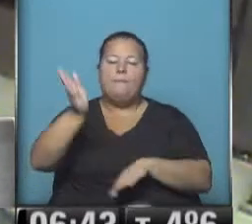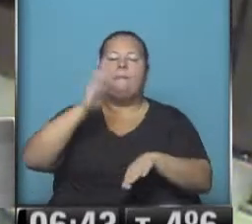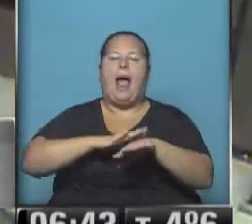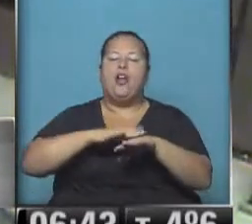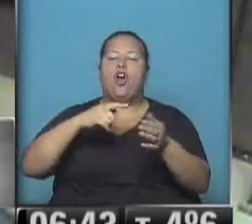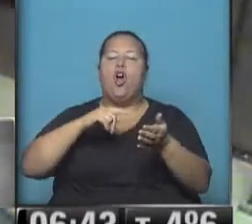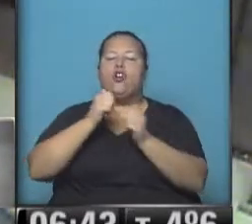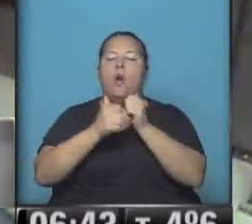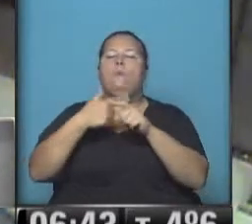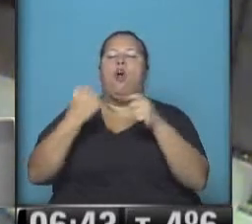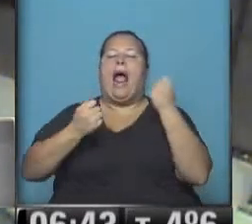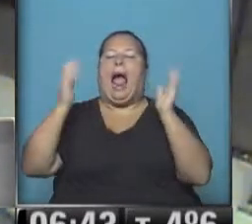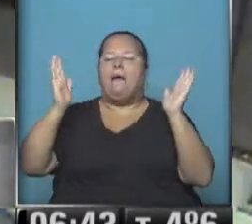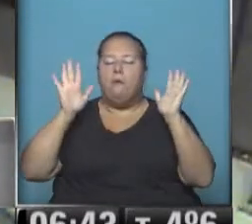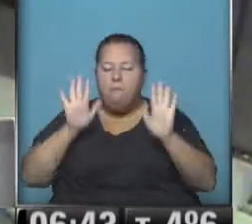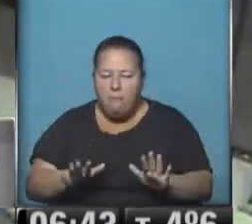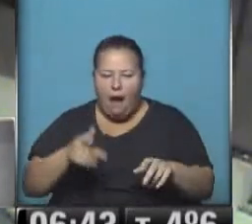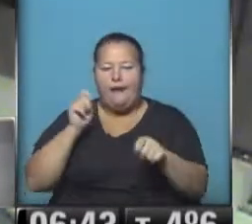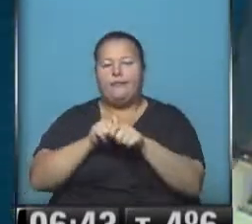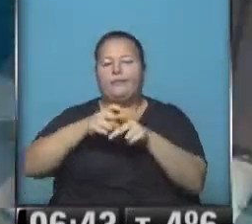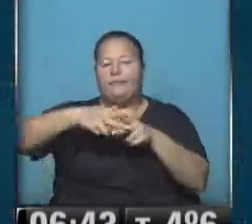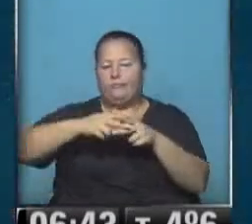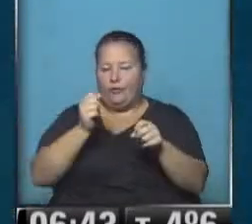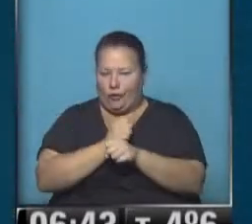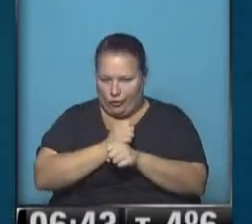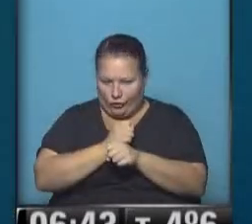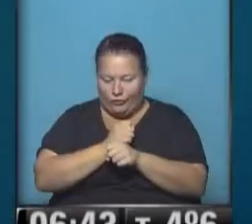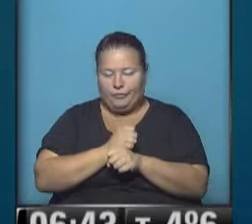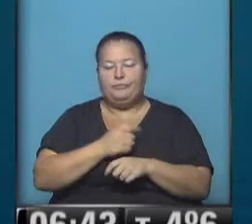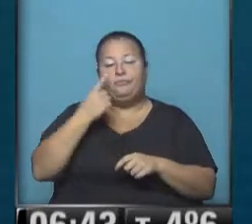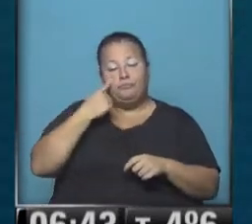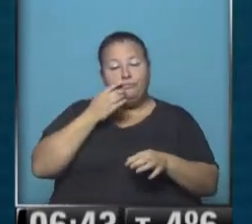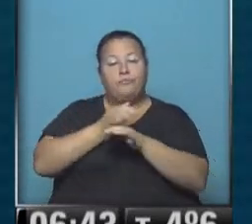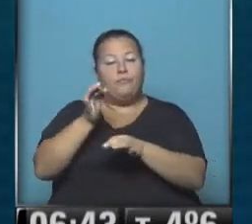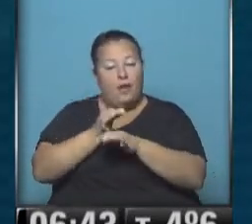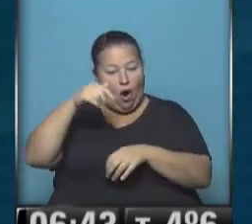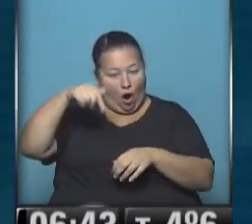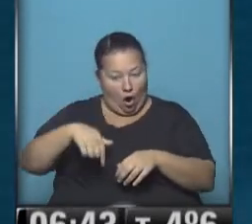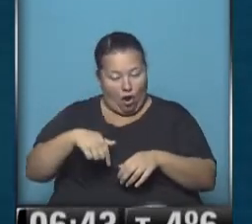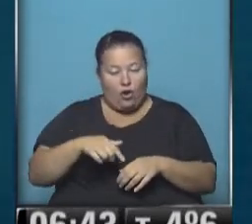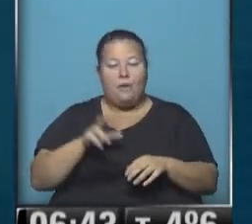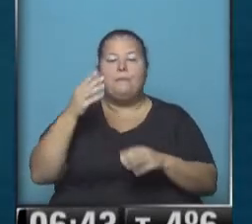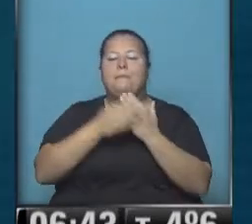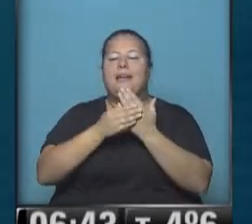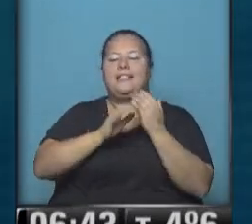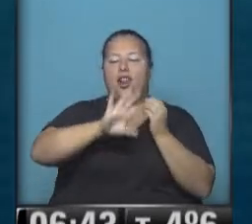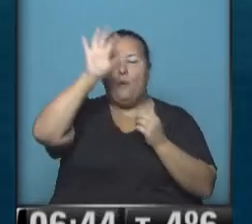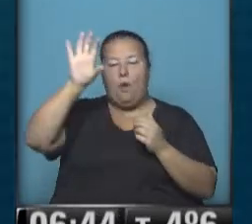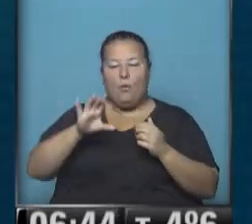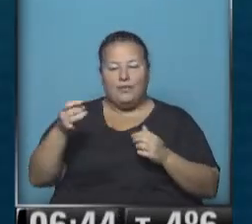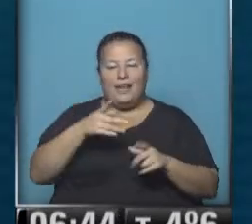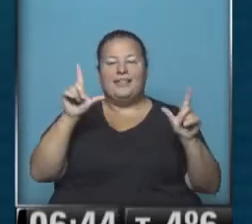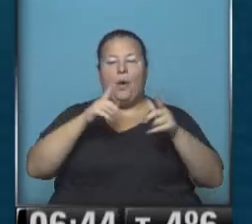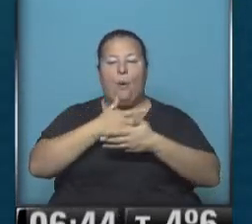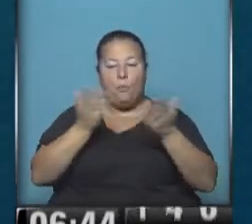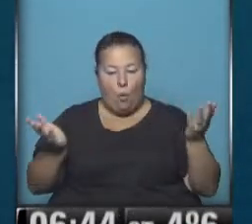porque se quedó un camión detenido con avería mecánica. Vamos a ver entonces la recomendación de hoy del Ministerio del Interior y Transporte y la TV